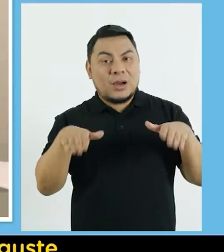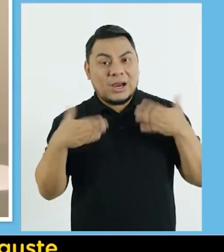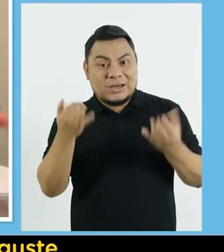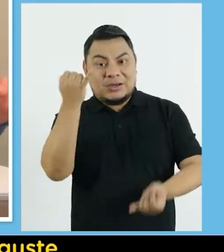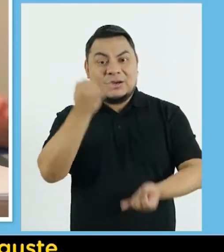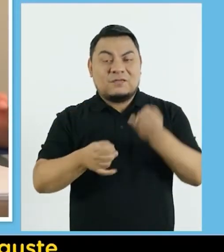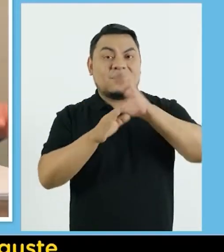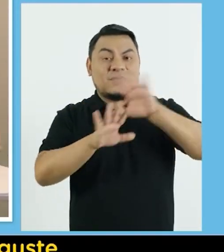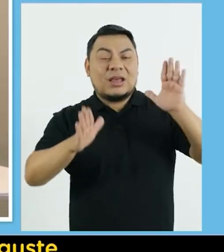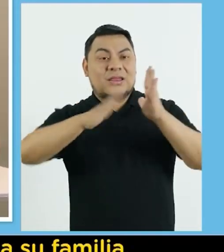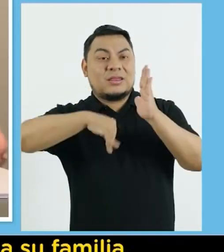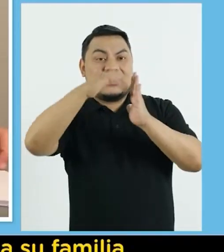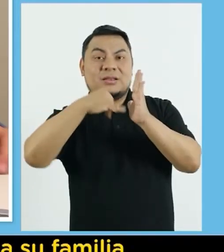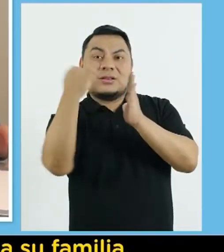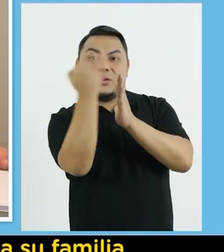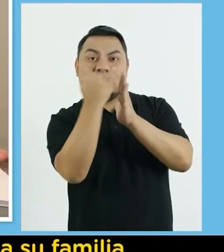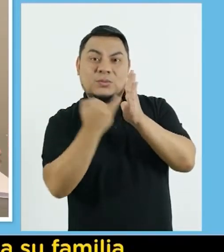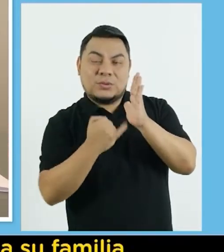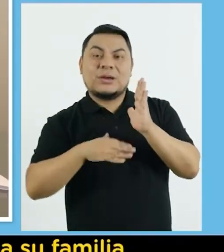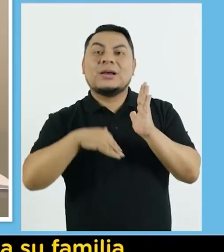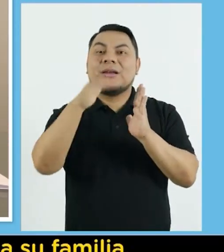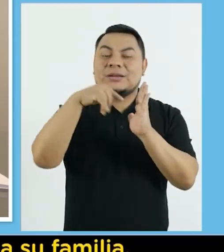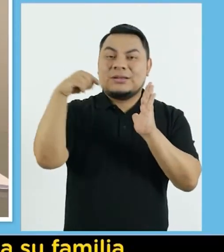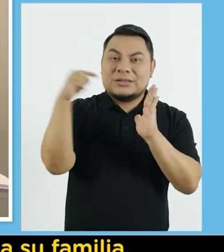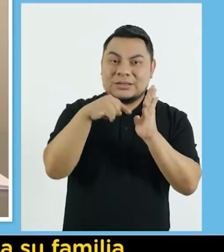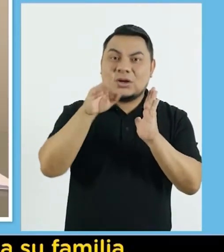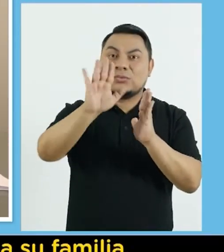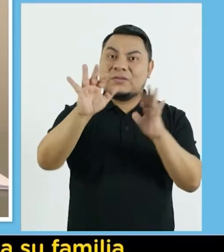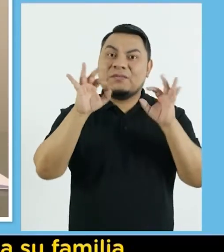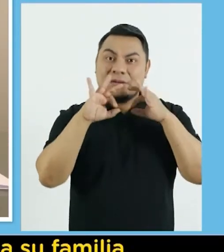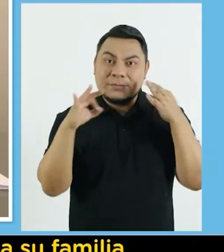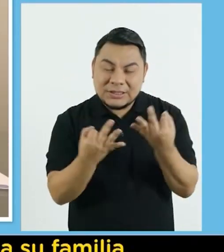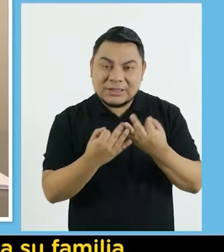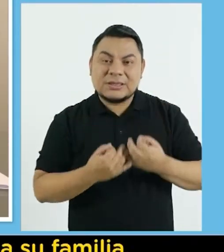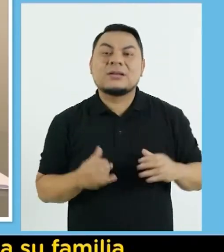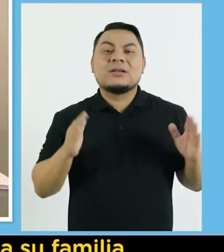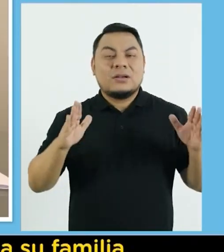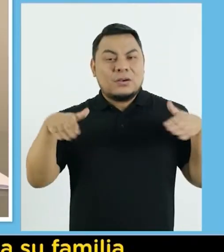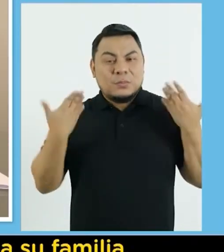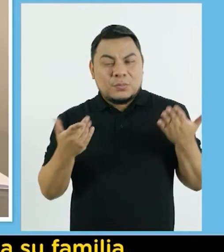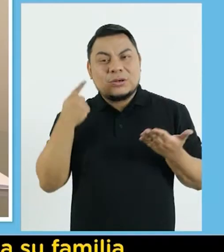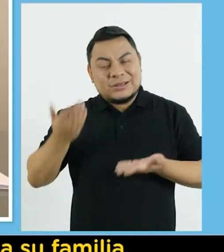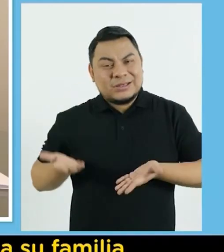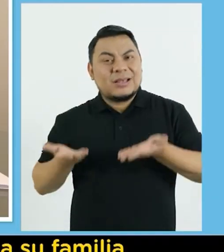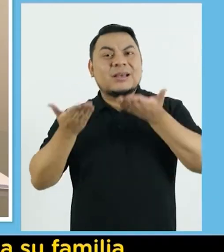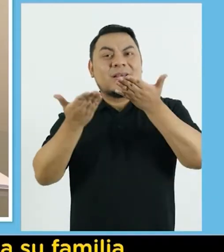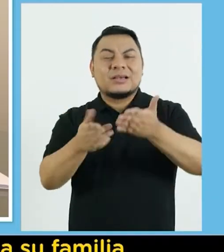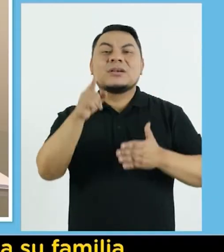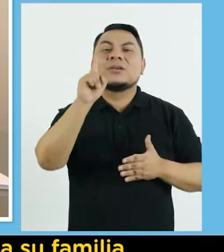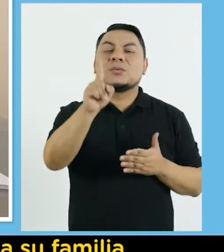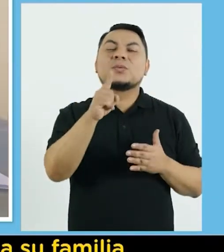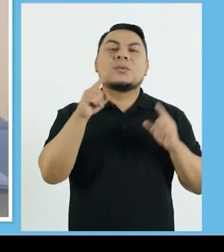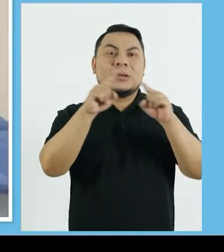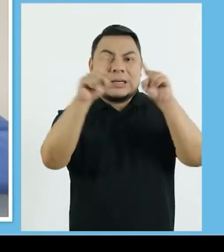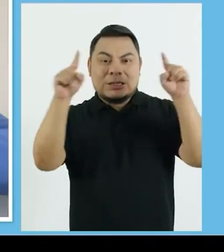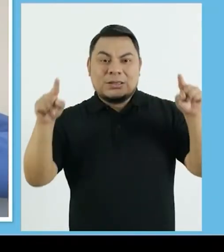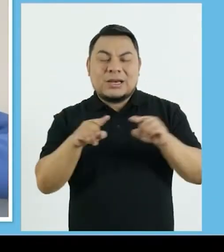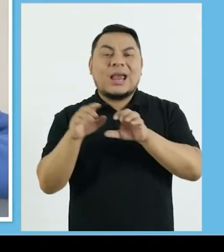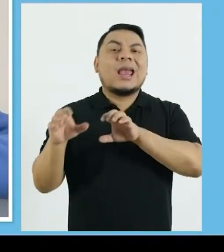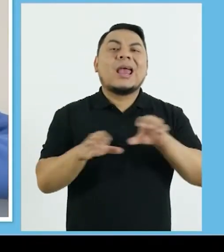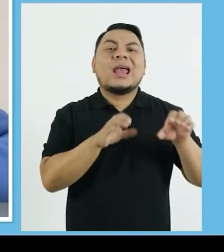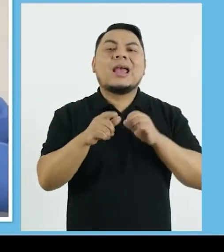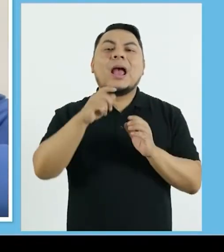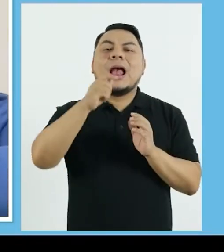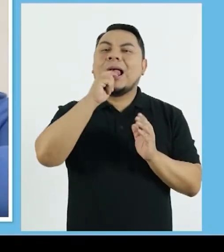le guste Cuando haya terminado de dibujar y pintar a su familia Puede